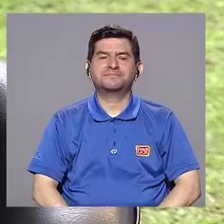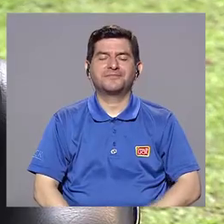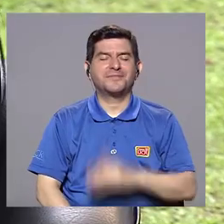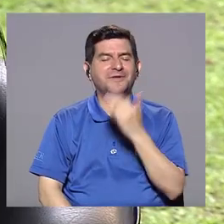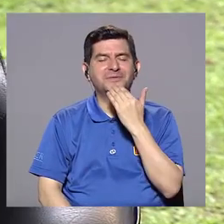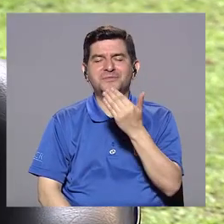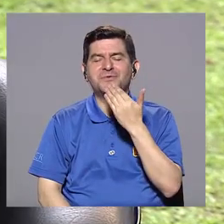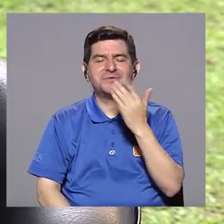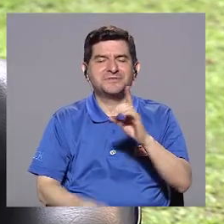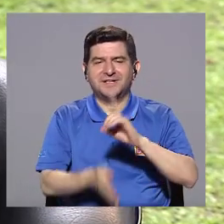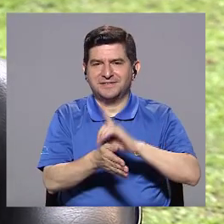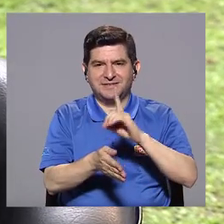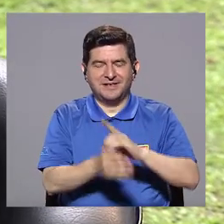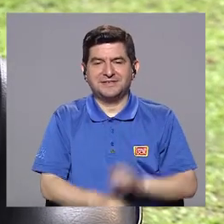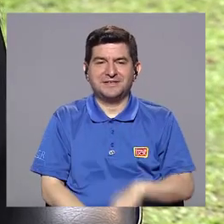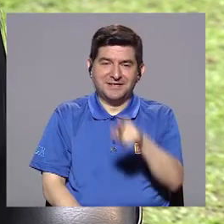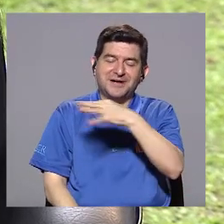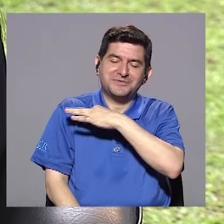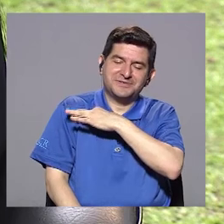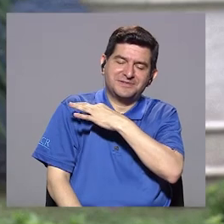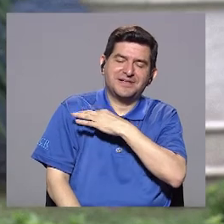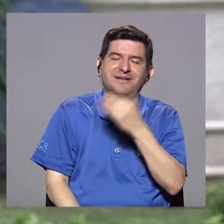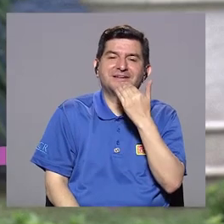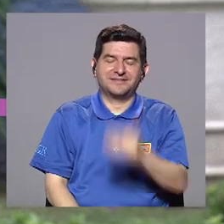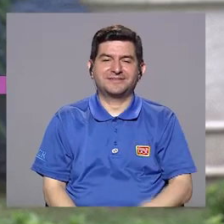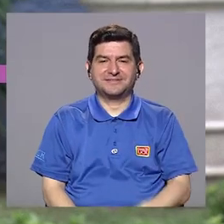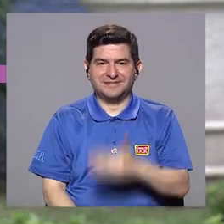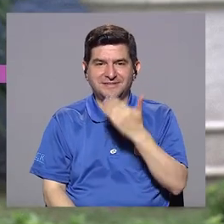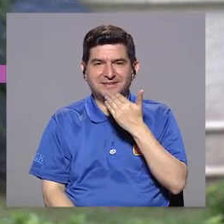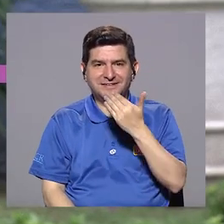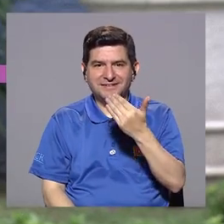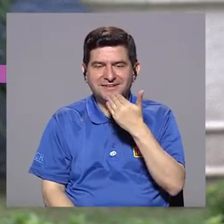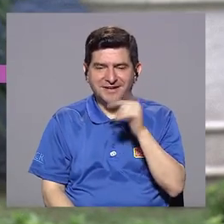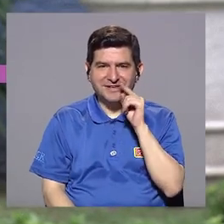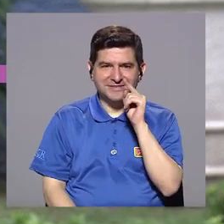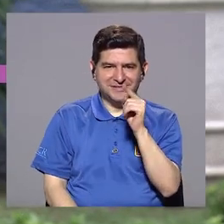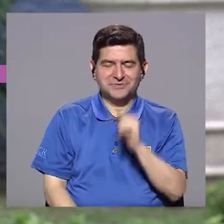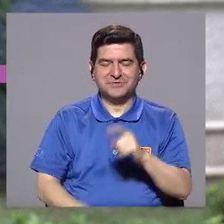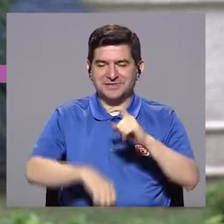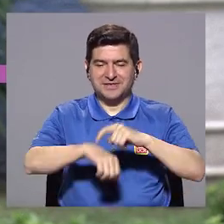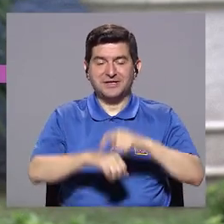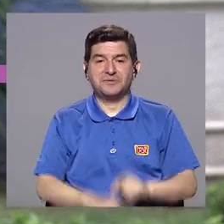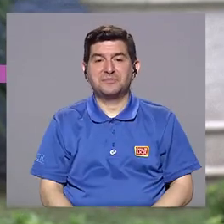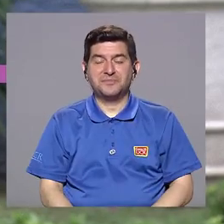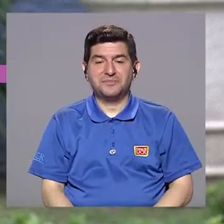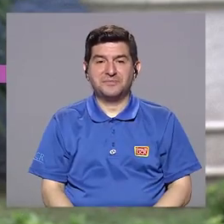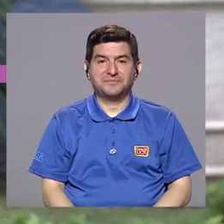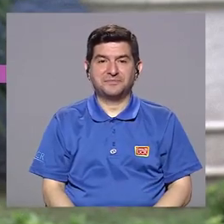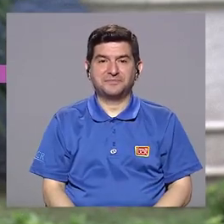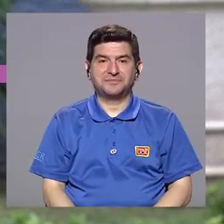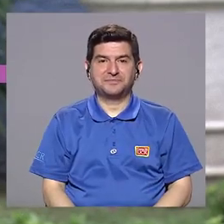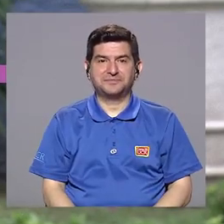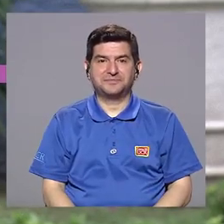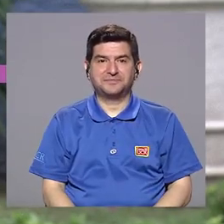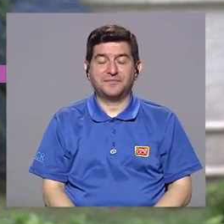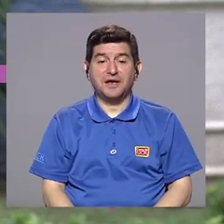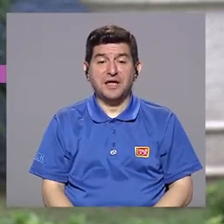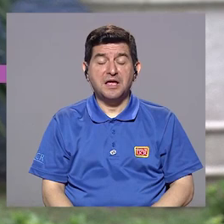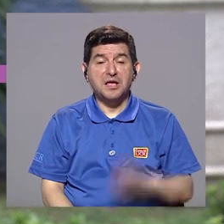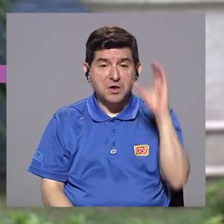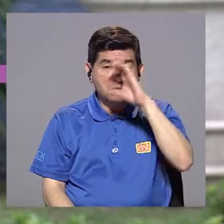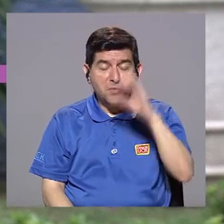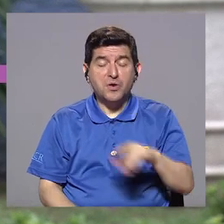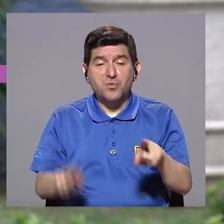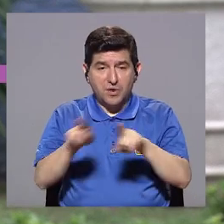Bueno, agradecerle, doctor, este usted la invitación. Muchísimas gracias por su tiempo. Bueno, y cualquier cosa, que nos